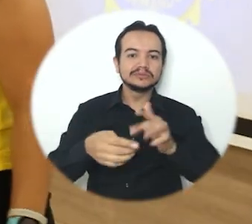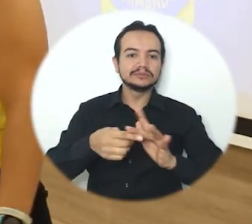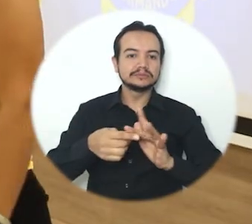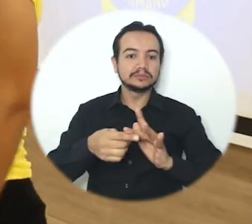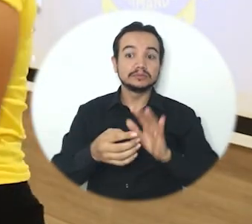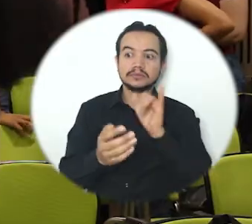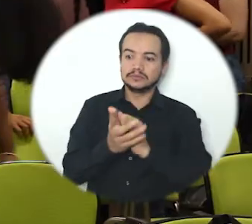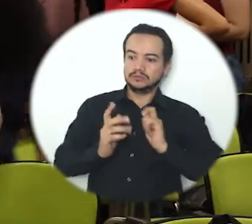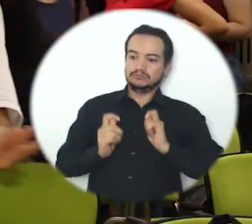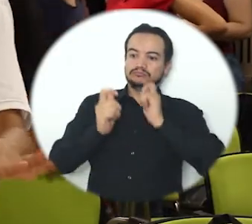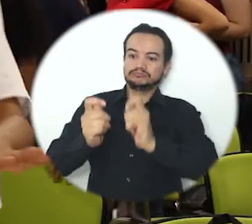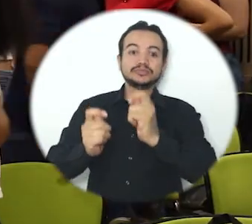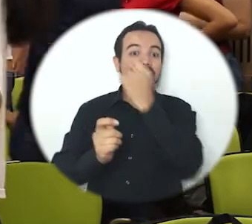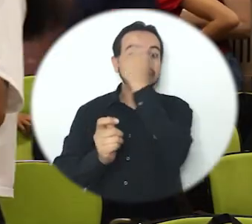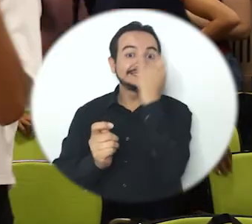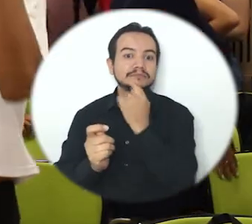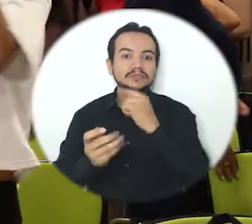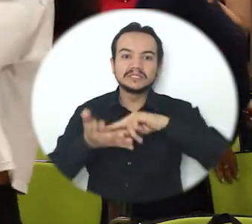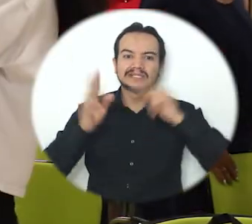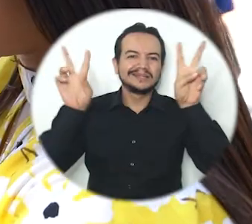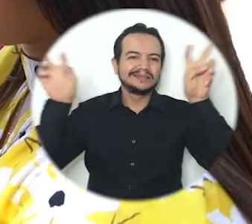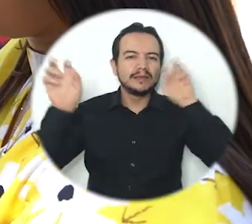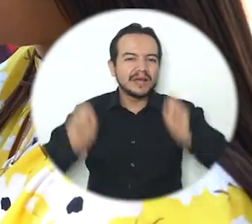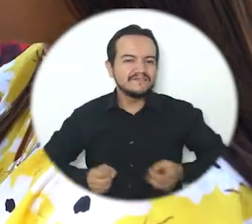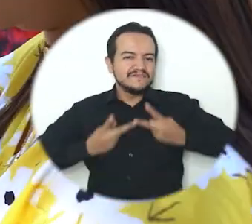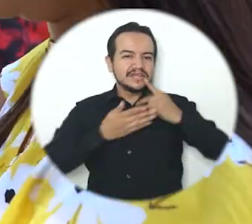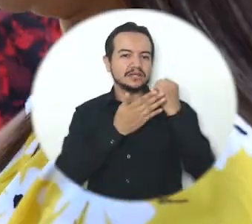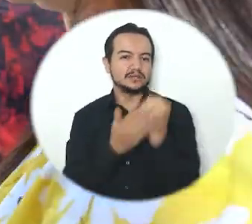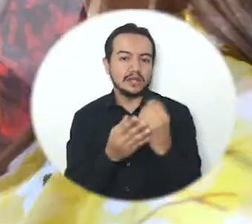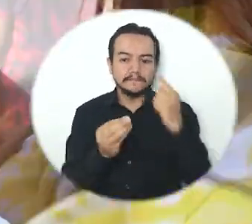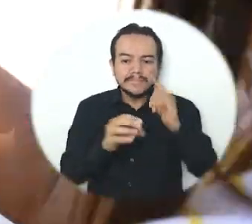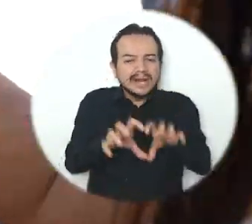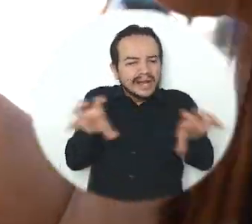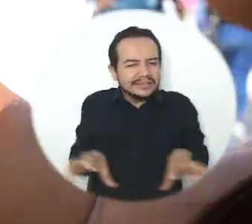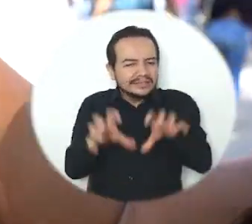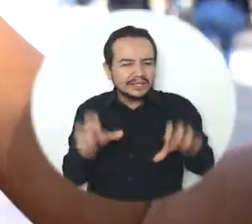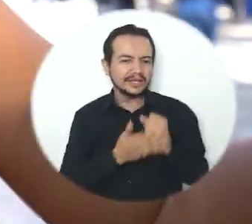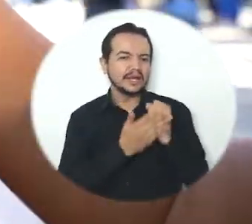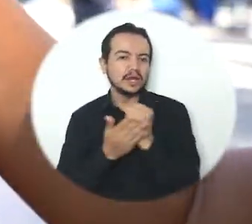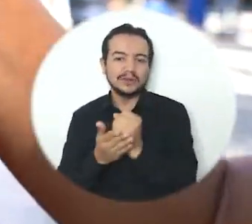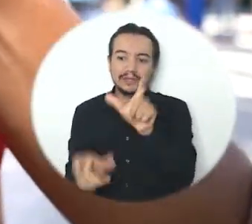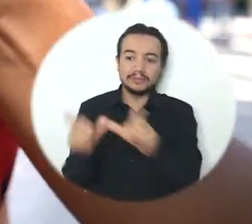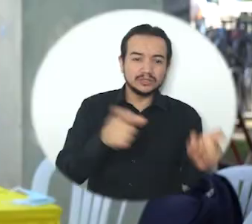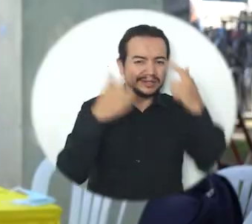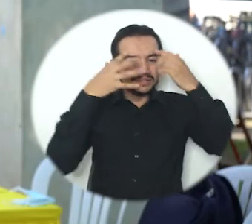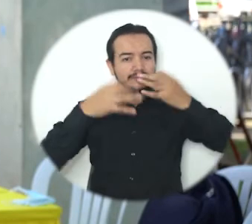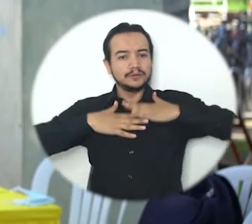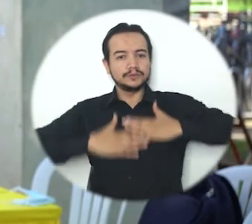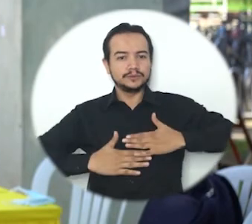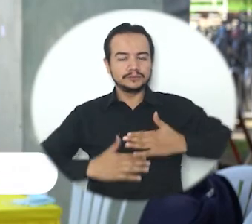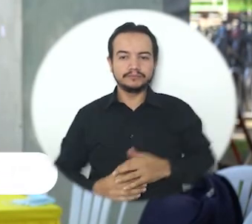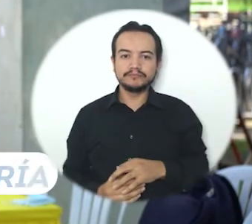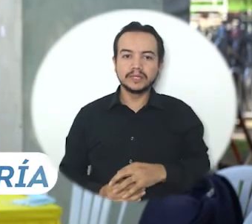septiembre fue designado el Mes por la Vida para invitar a establecer redes de apoyo y efectuar actividades preventivas de salud mental. Donde